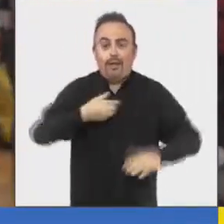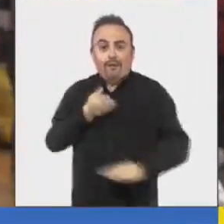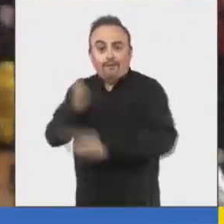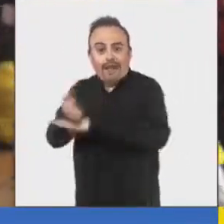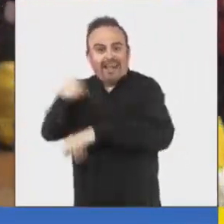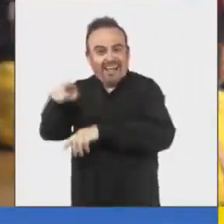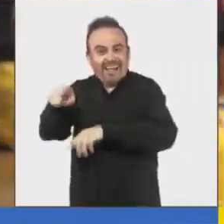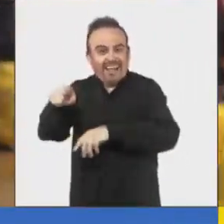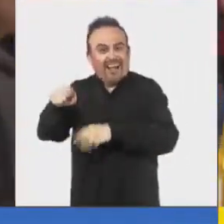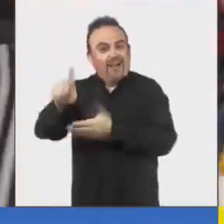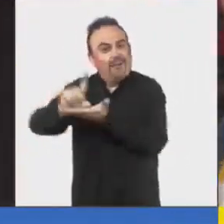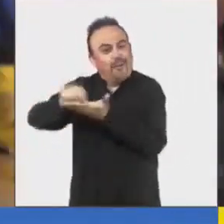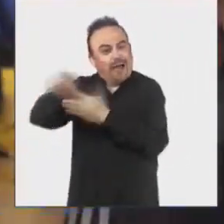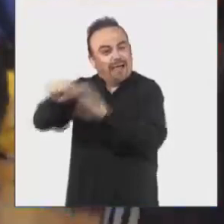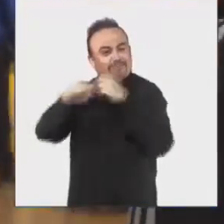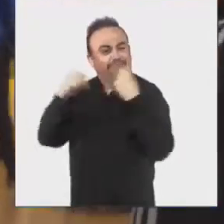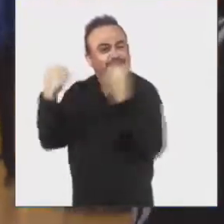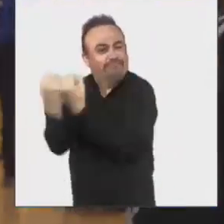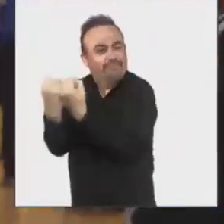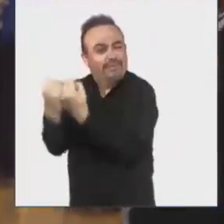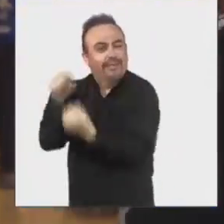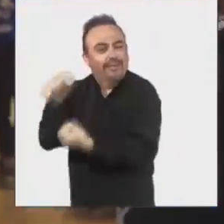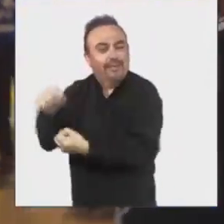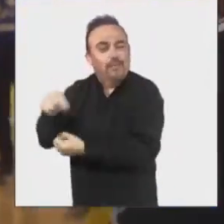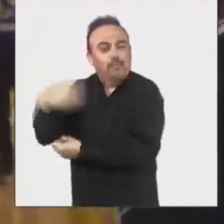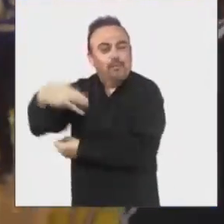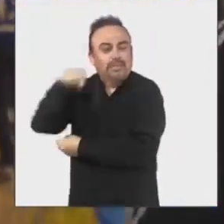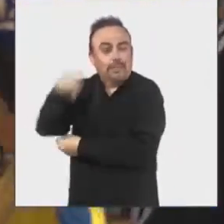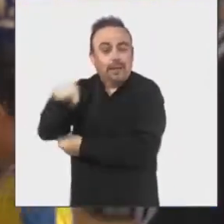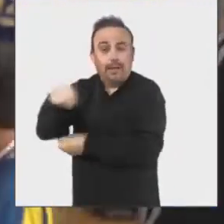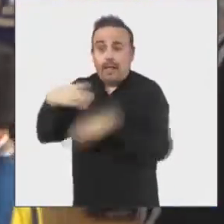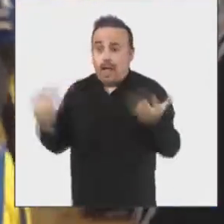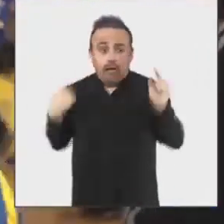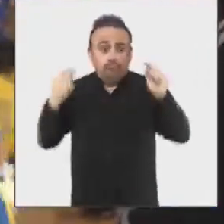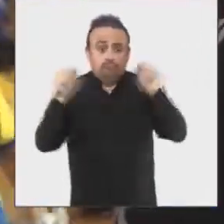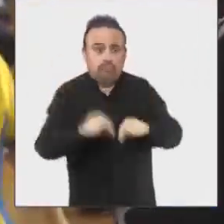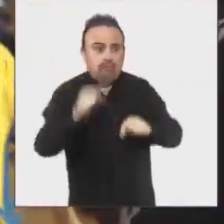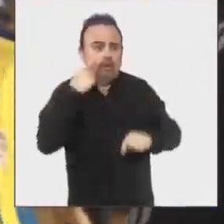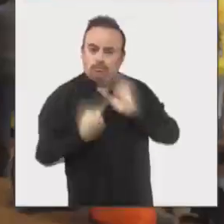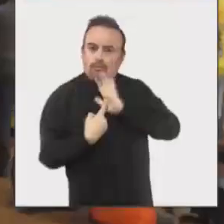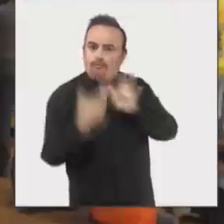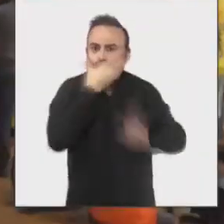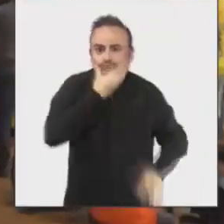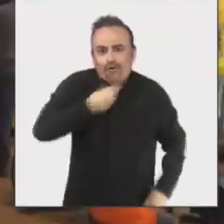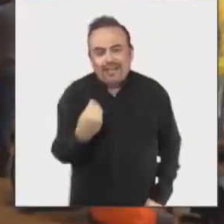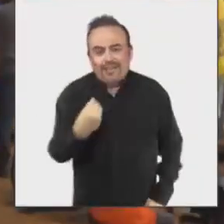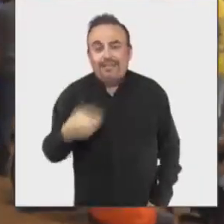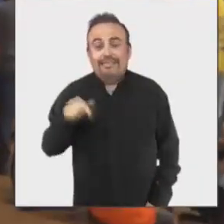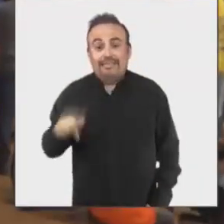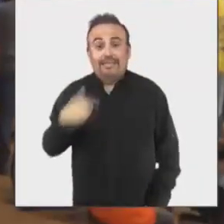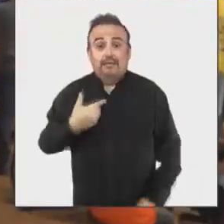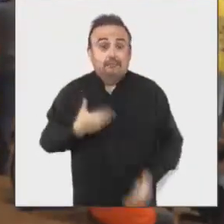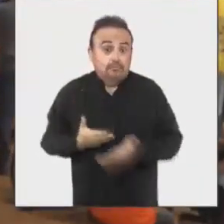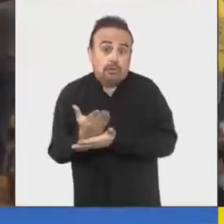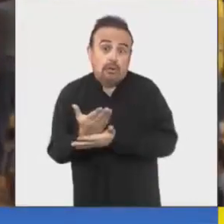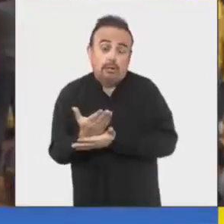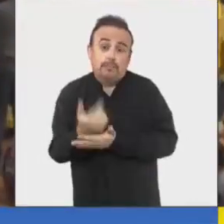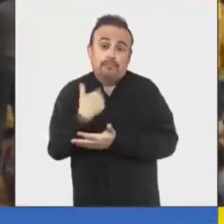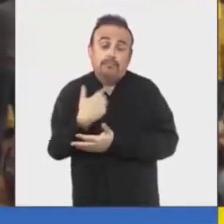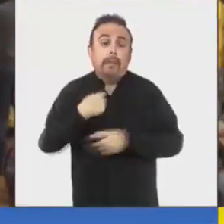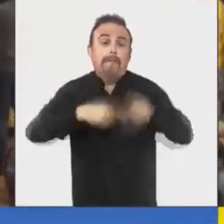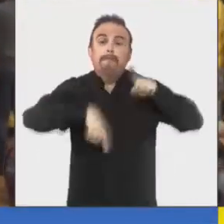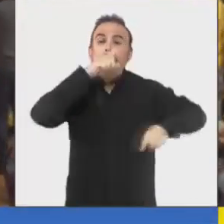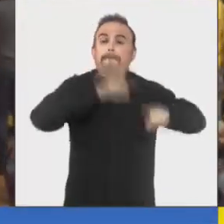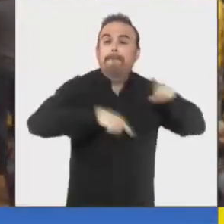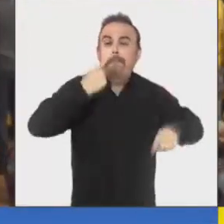allá al Esterroa y aquí venir y poder tener un show muy bonito. Hoy empecé porque estaban mis